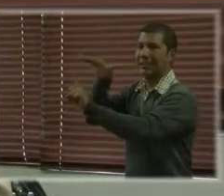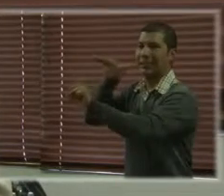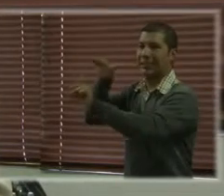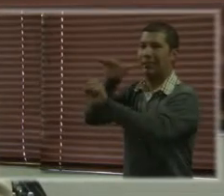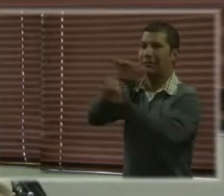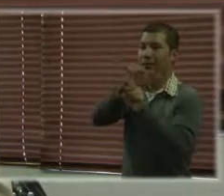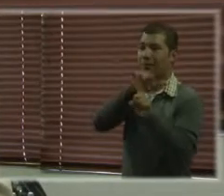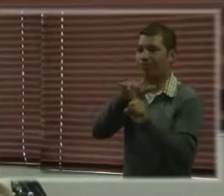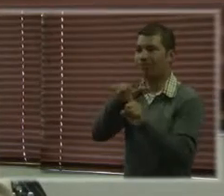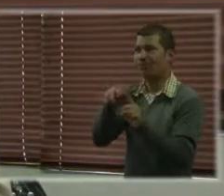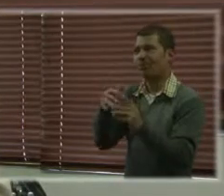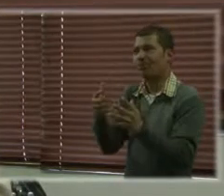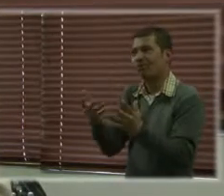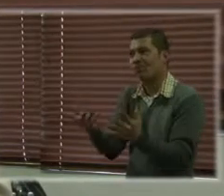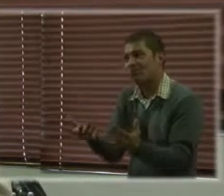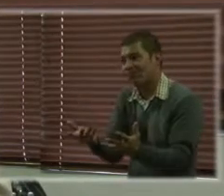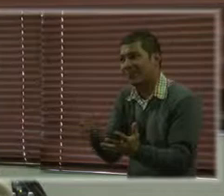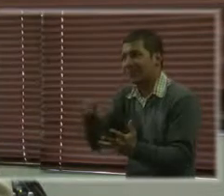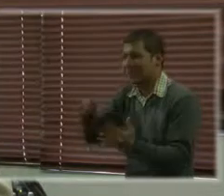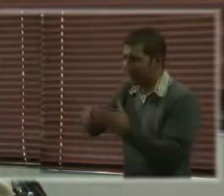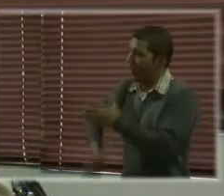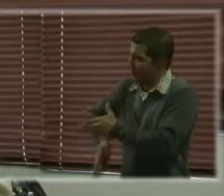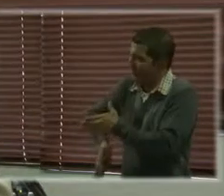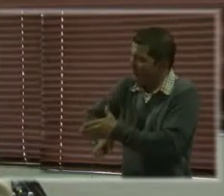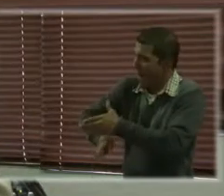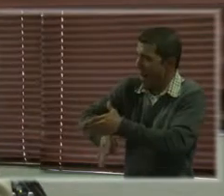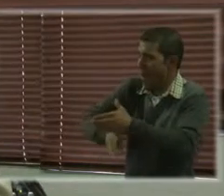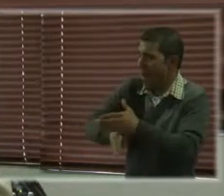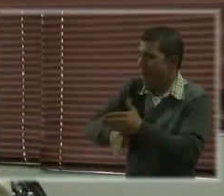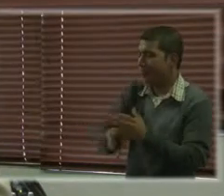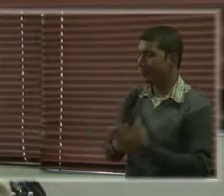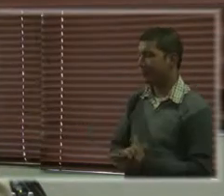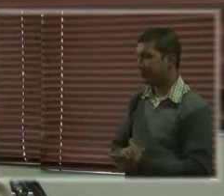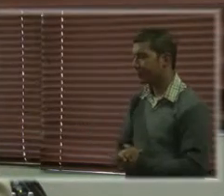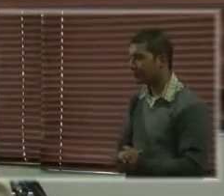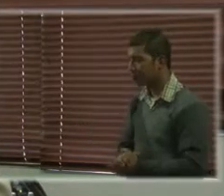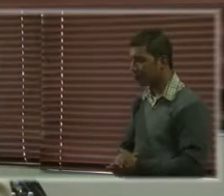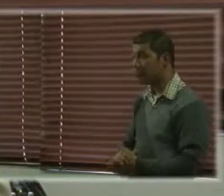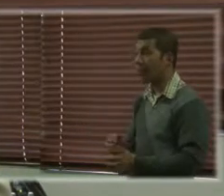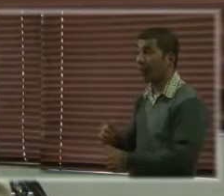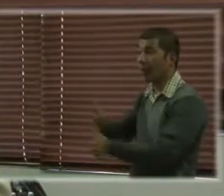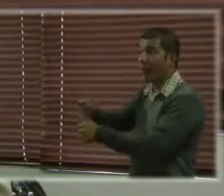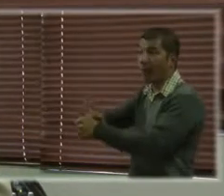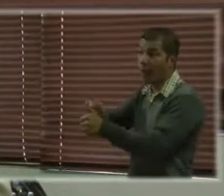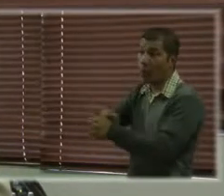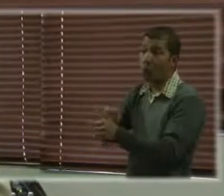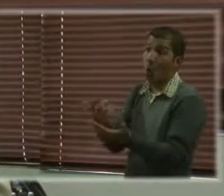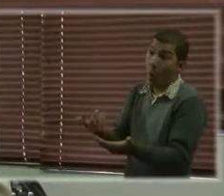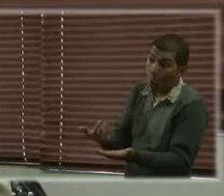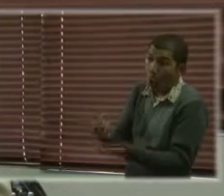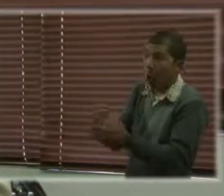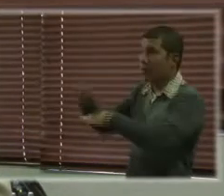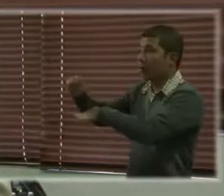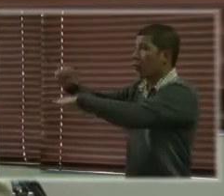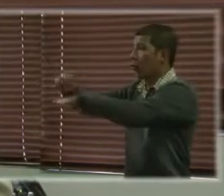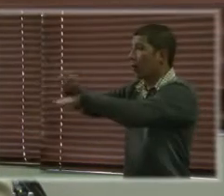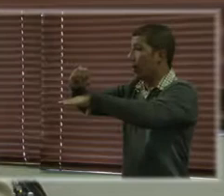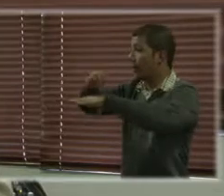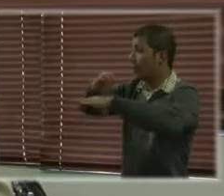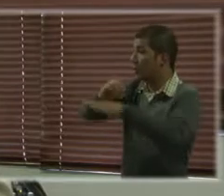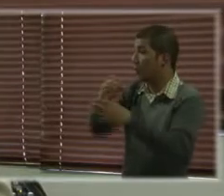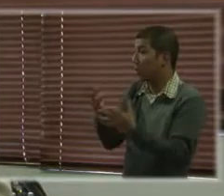continuar, ya sea nosotros como personas individuales o desde las organizaciones a las que pertenecemos,